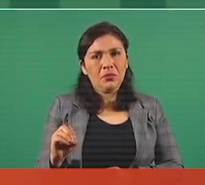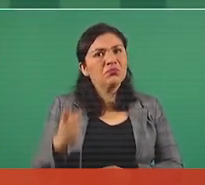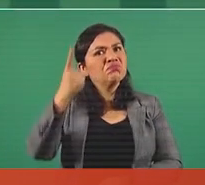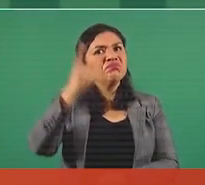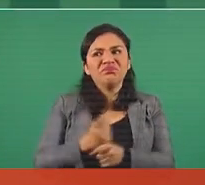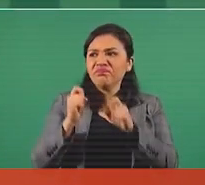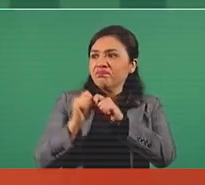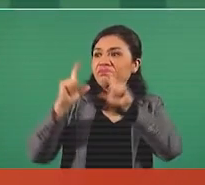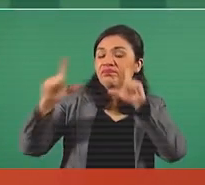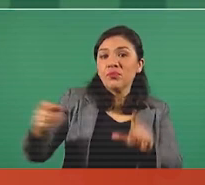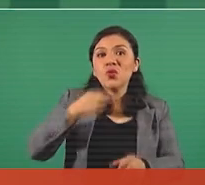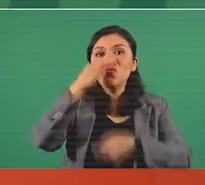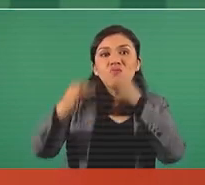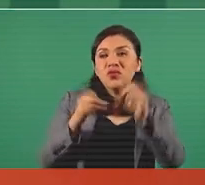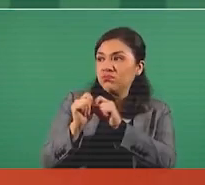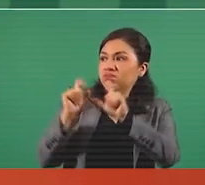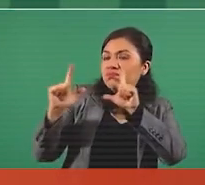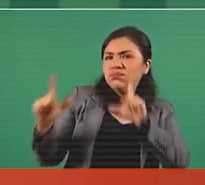nota.